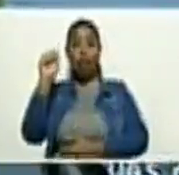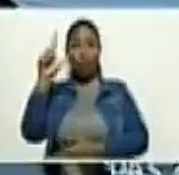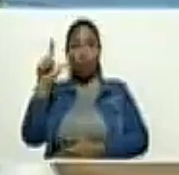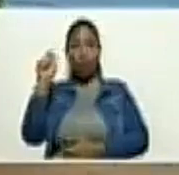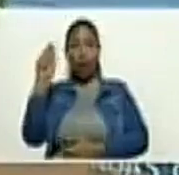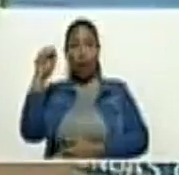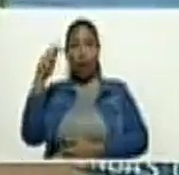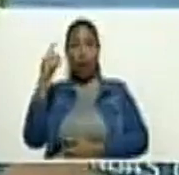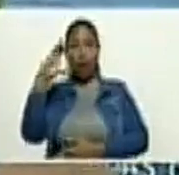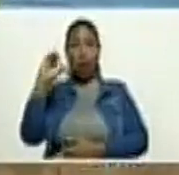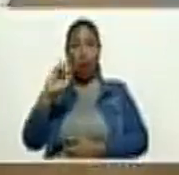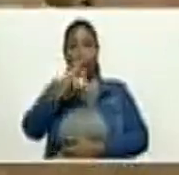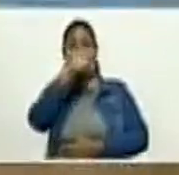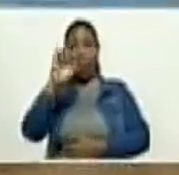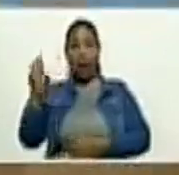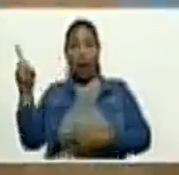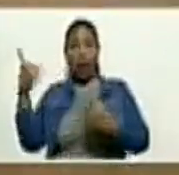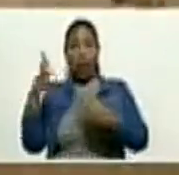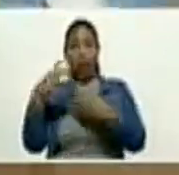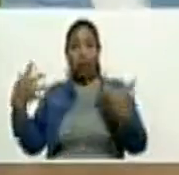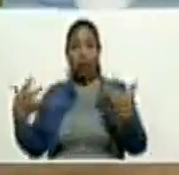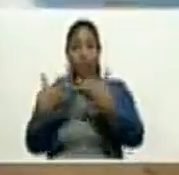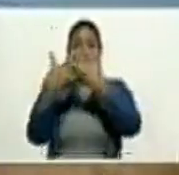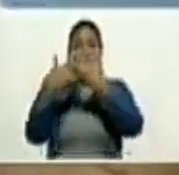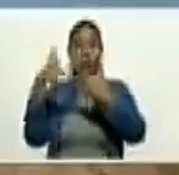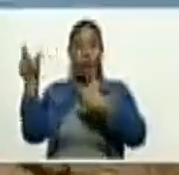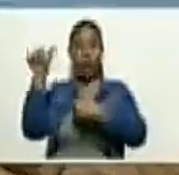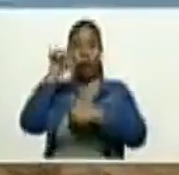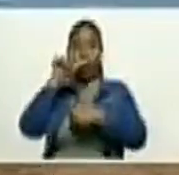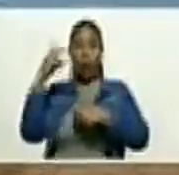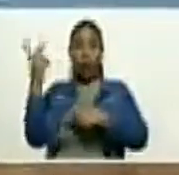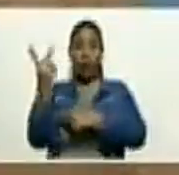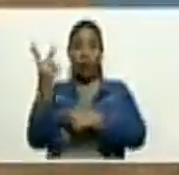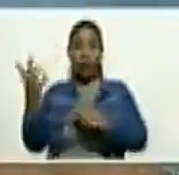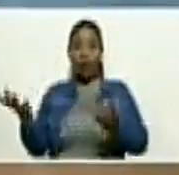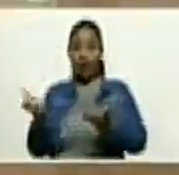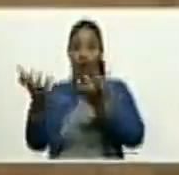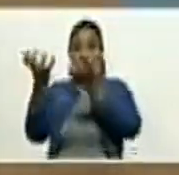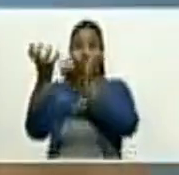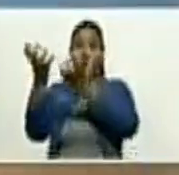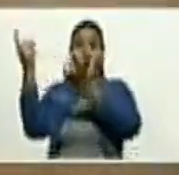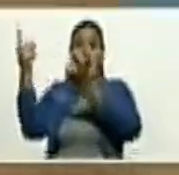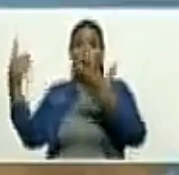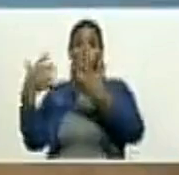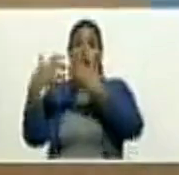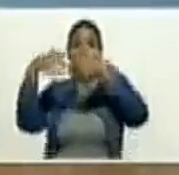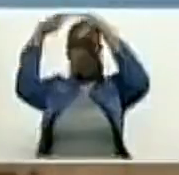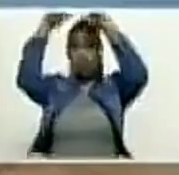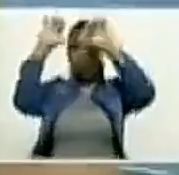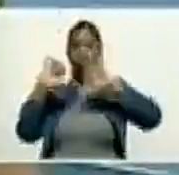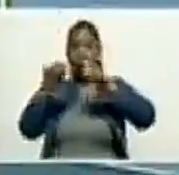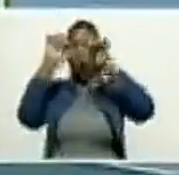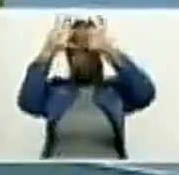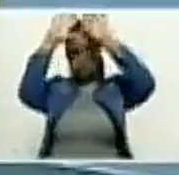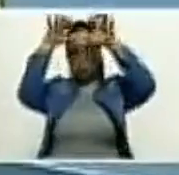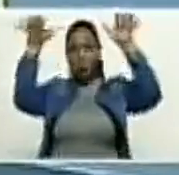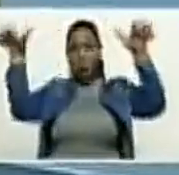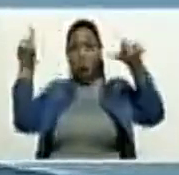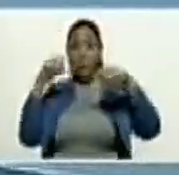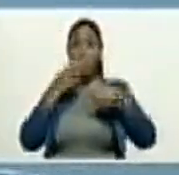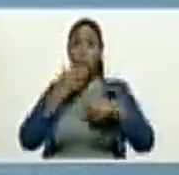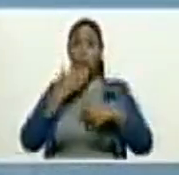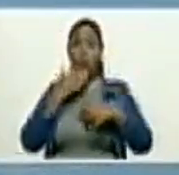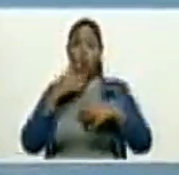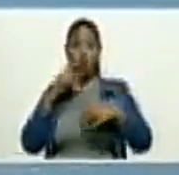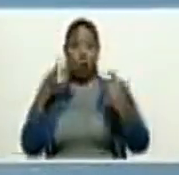igualmente si una de estas ondas tropicales consigue condiciones muy favorables, es decir, temperaturas de